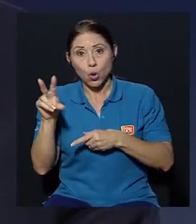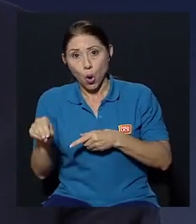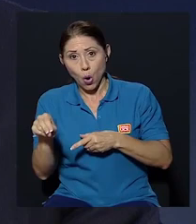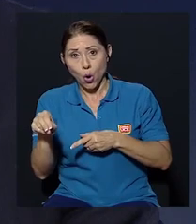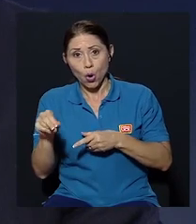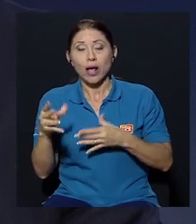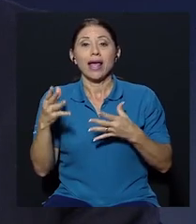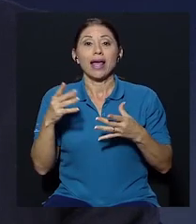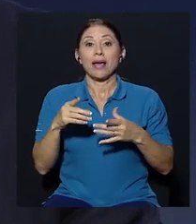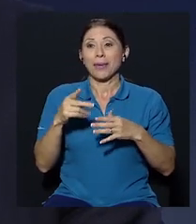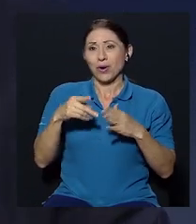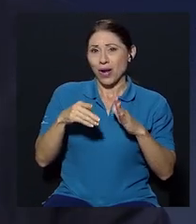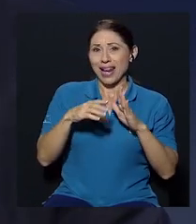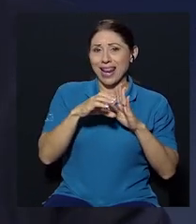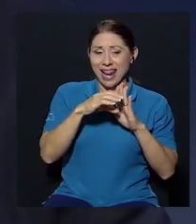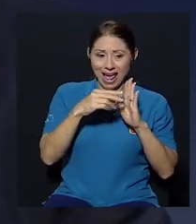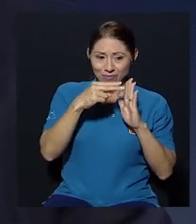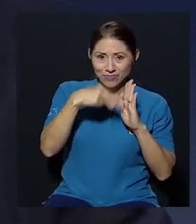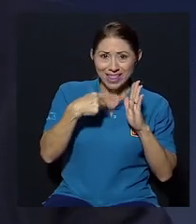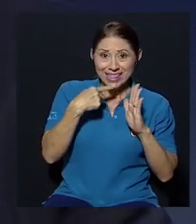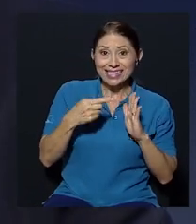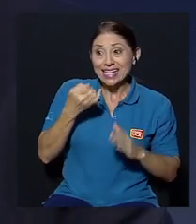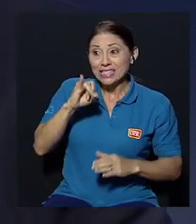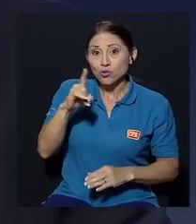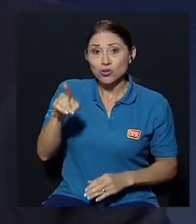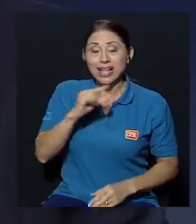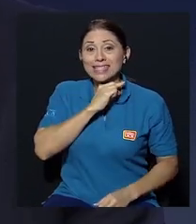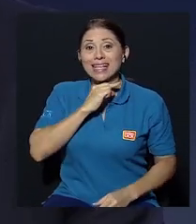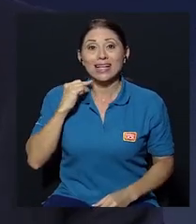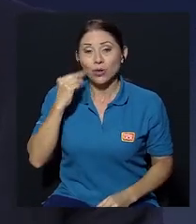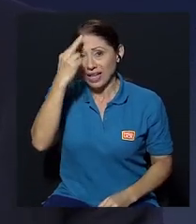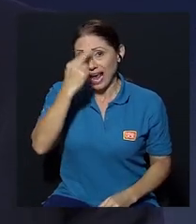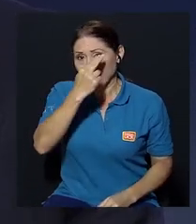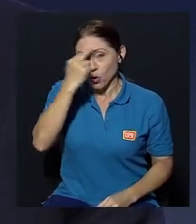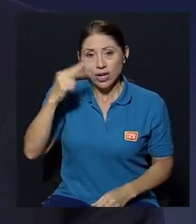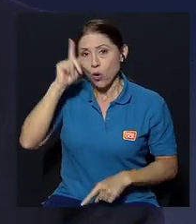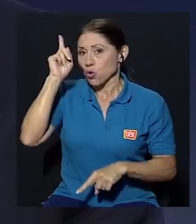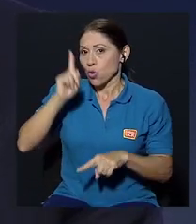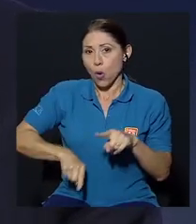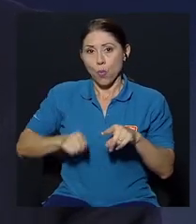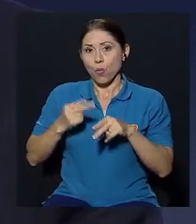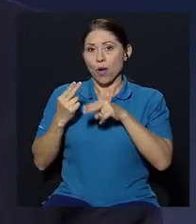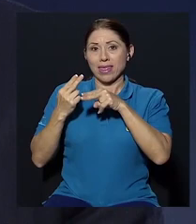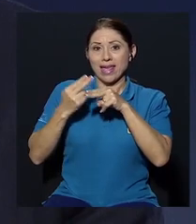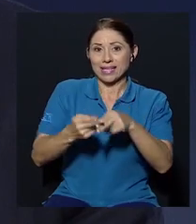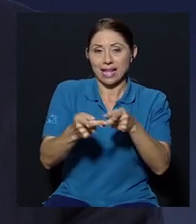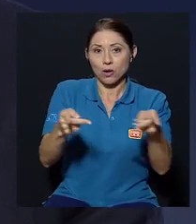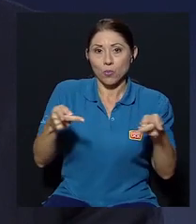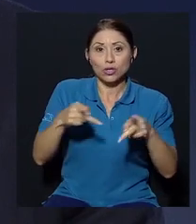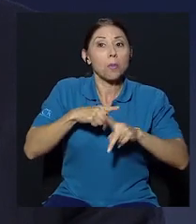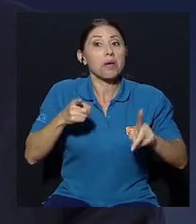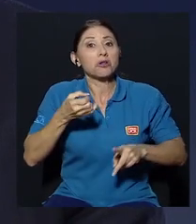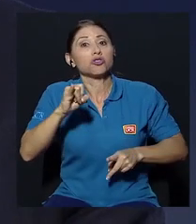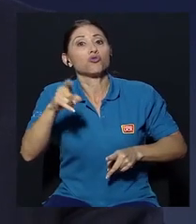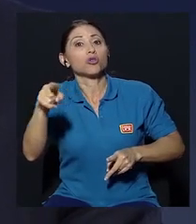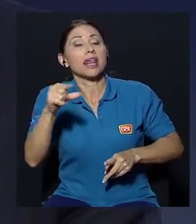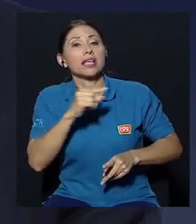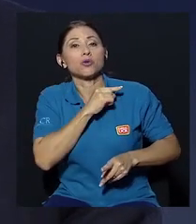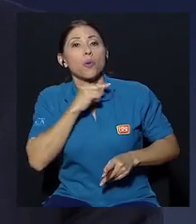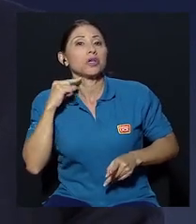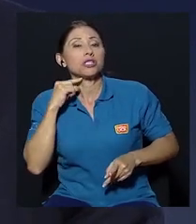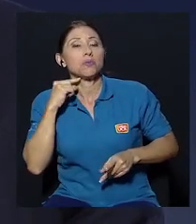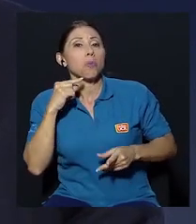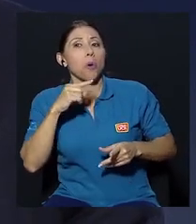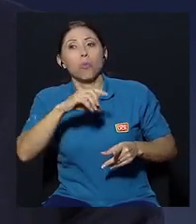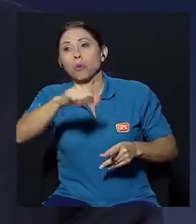luterano y la resolución más o menos dice que si usted es católico sacerdote católico usted no puede estar en un puesto pero que usted